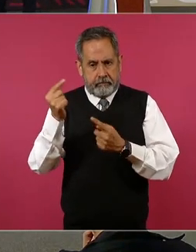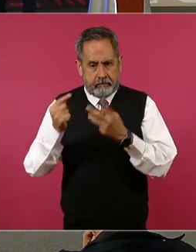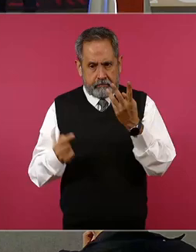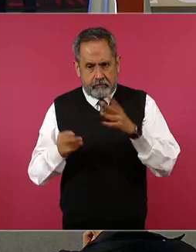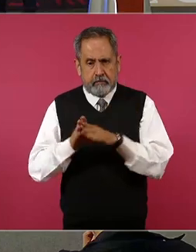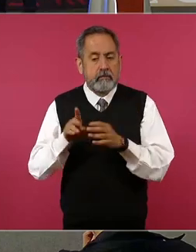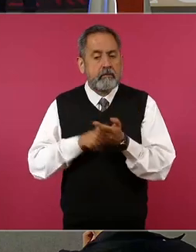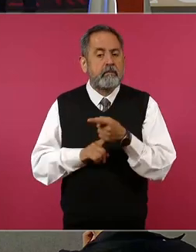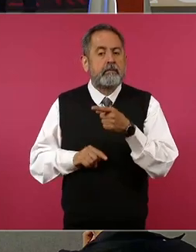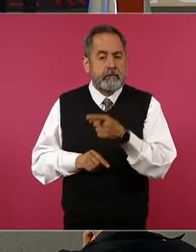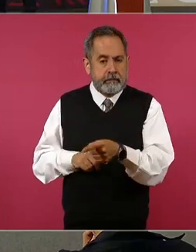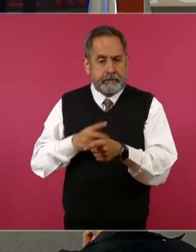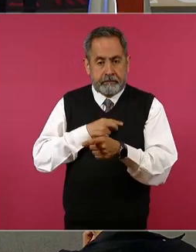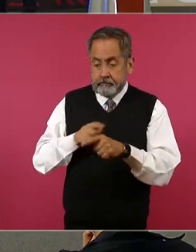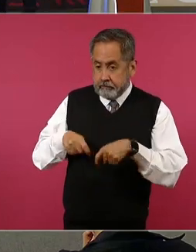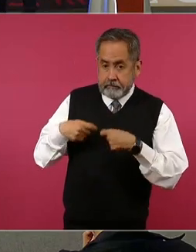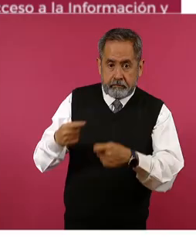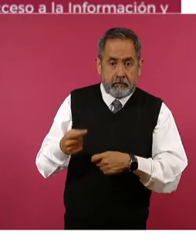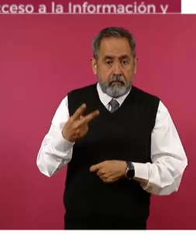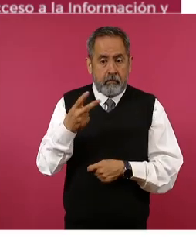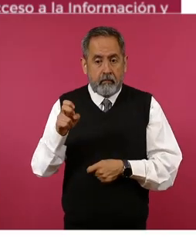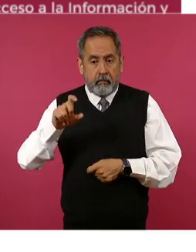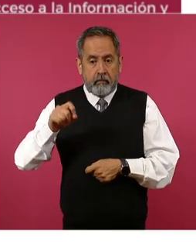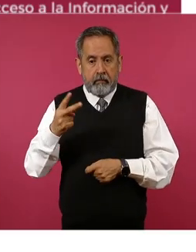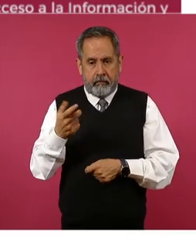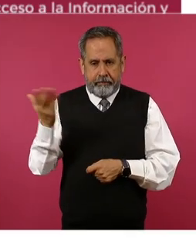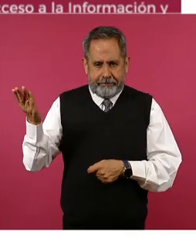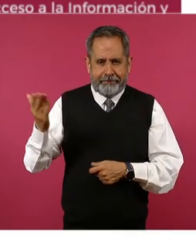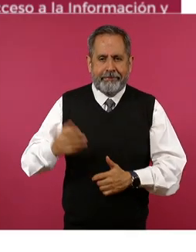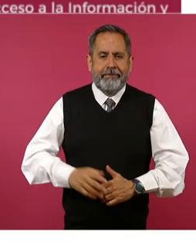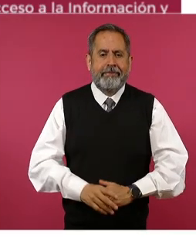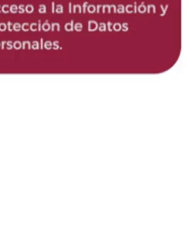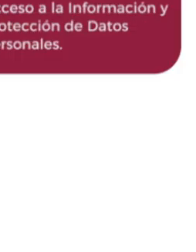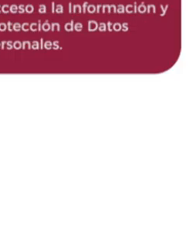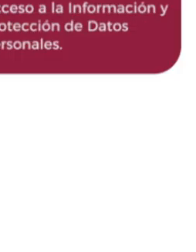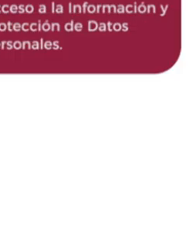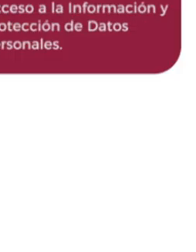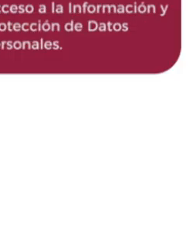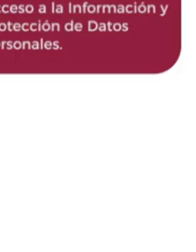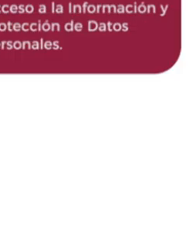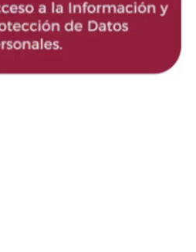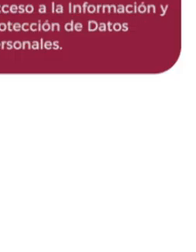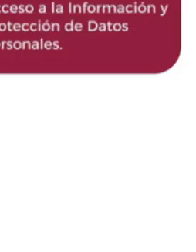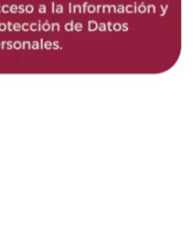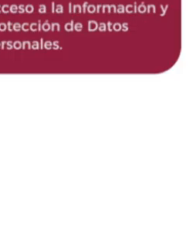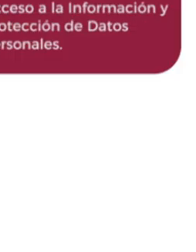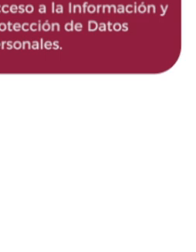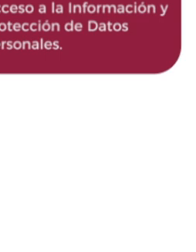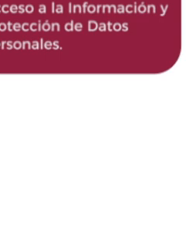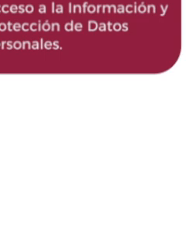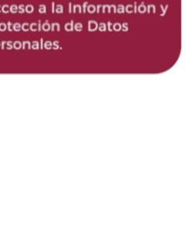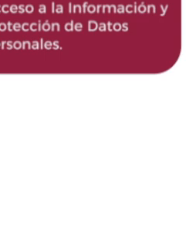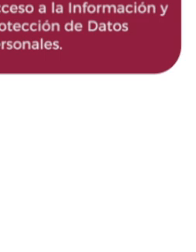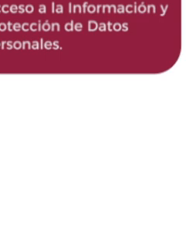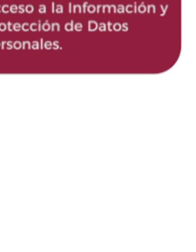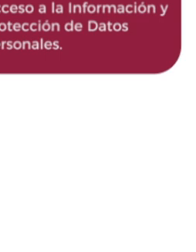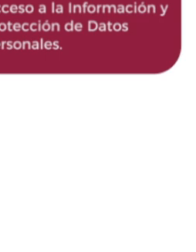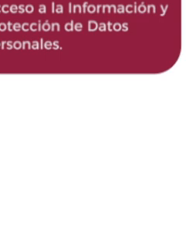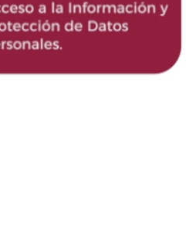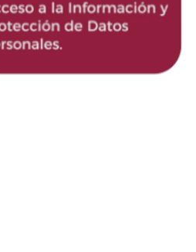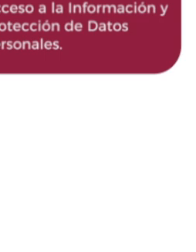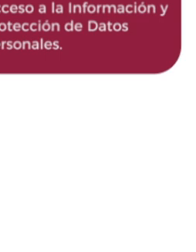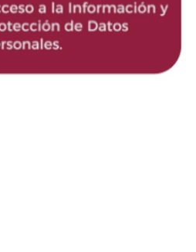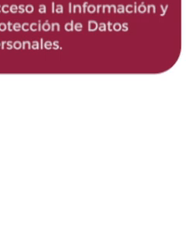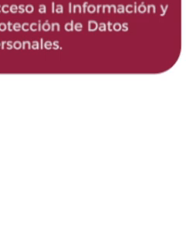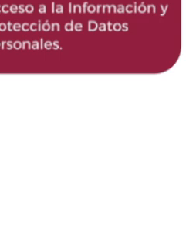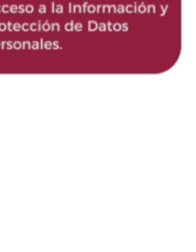se tienen que pagar 222 pesos por cada constancia y después cumplir con cinco sencillos